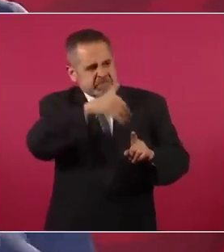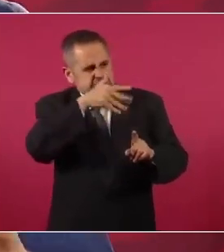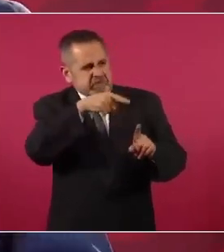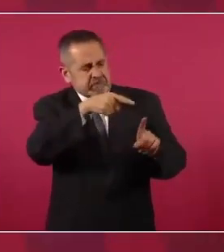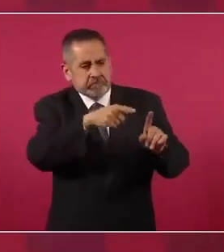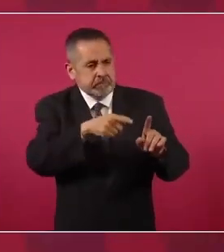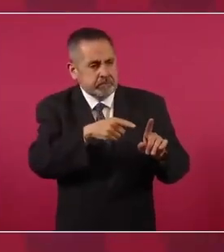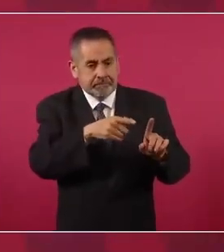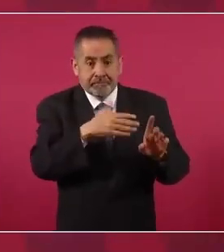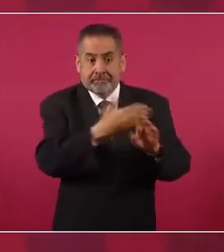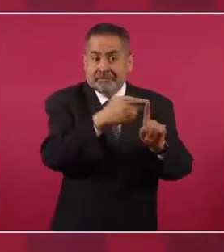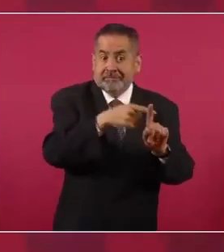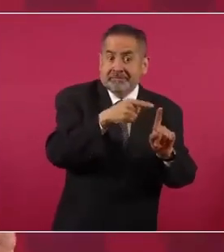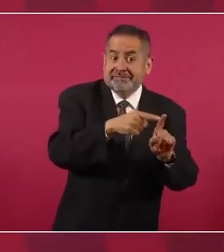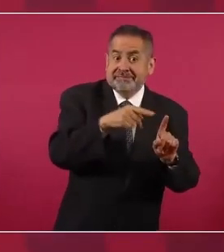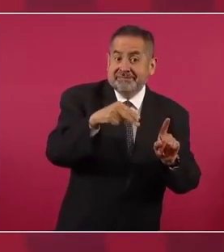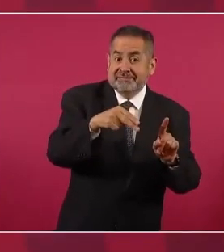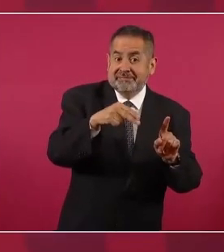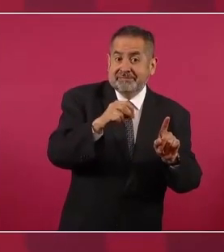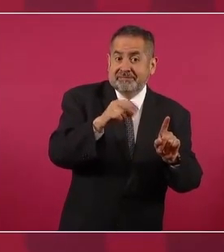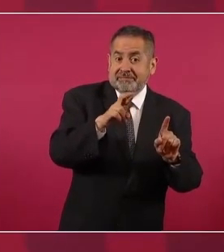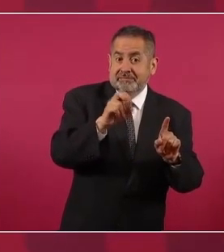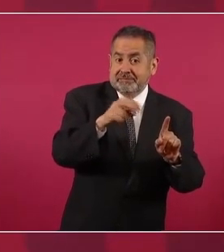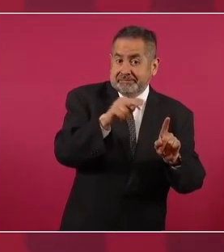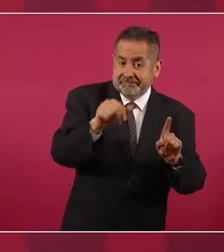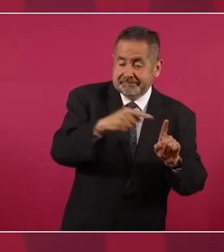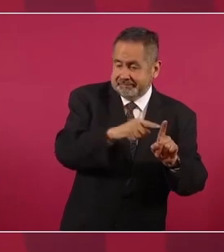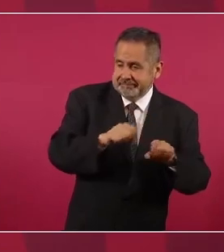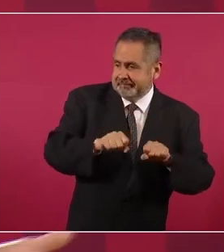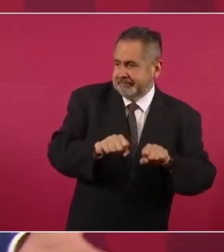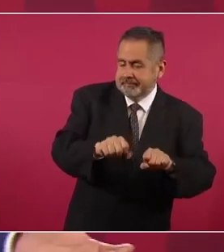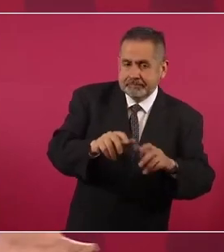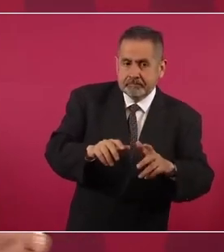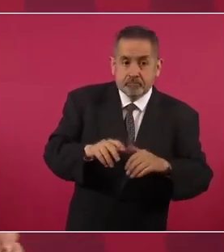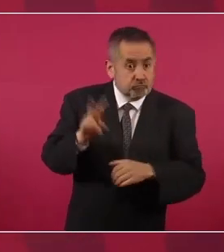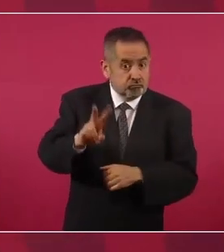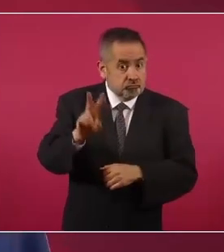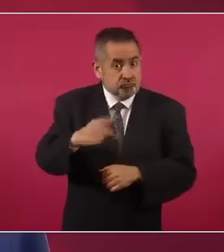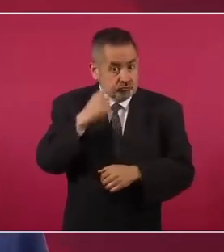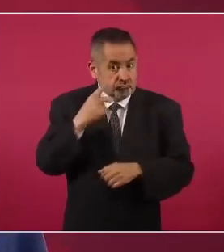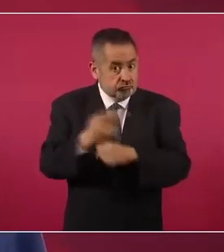pero eso es real.